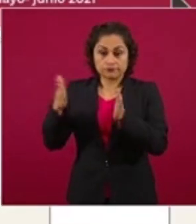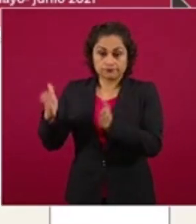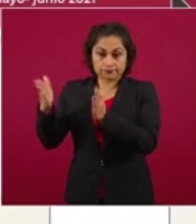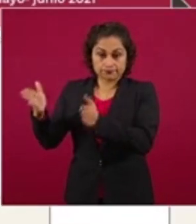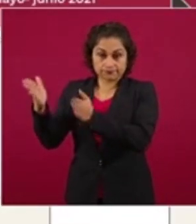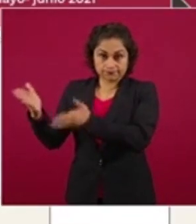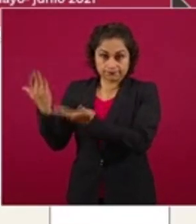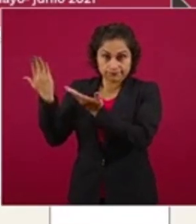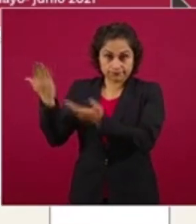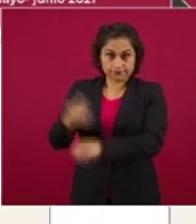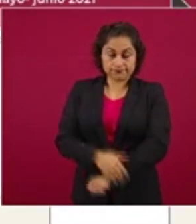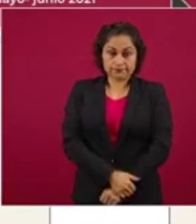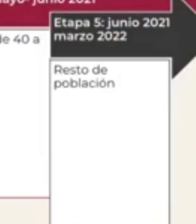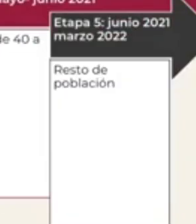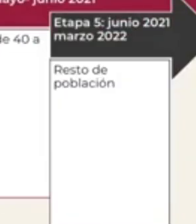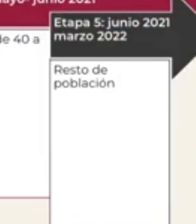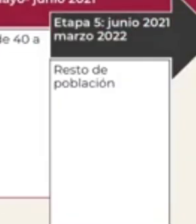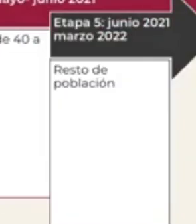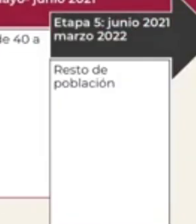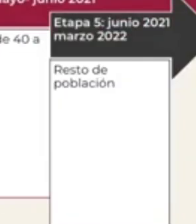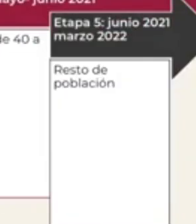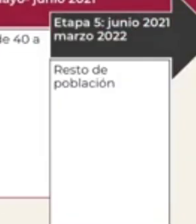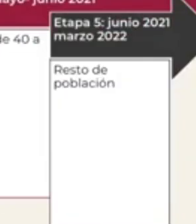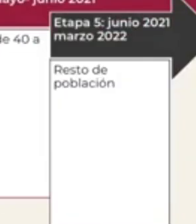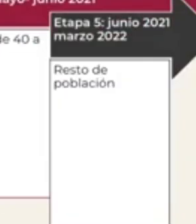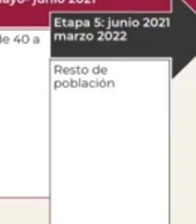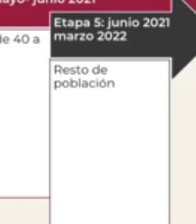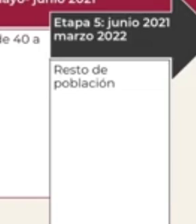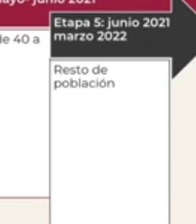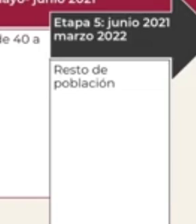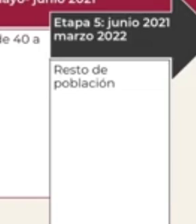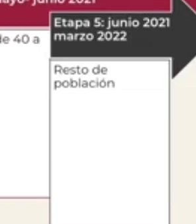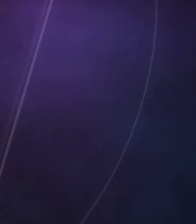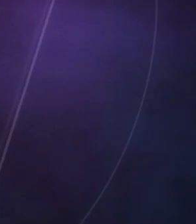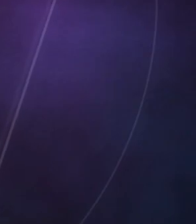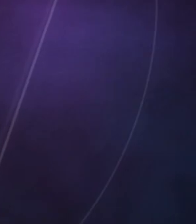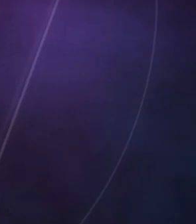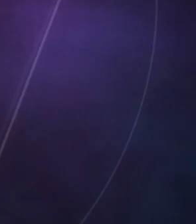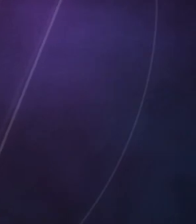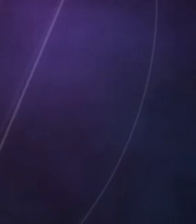los grupos de priorización y se irá administrando la vacuna.